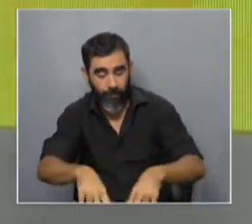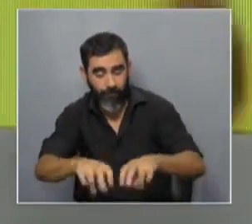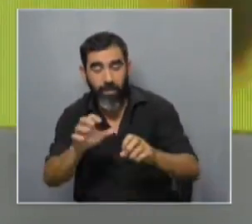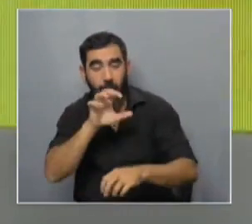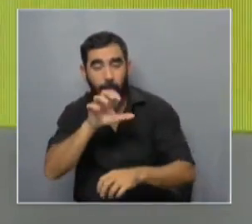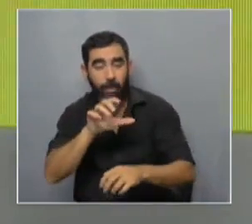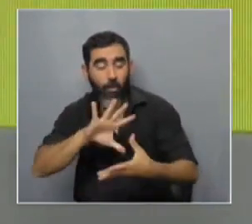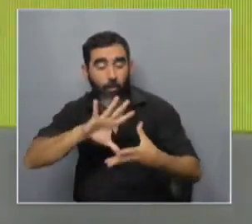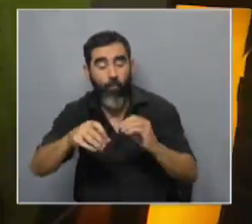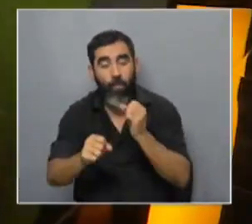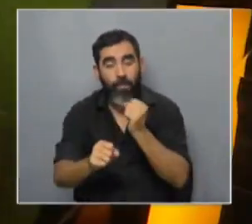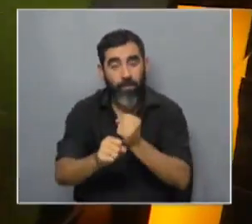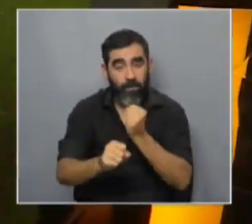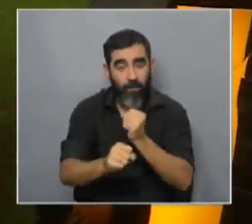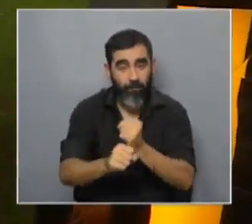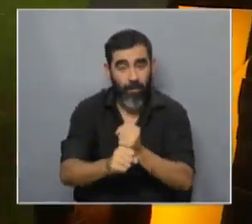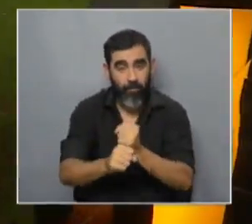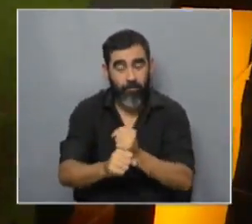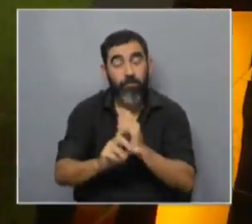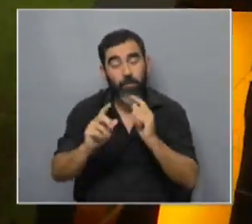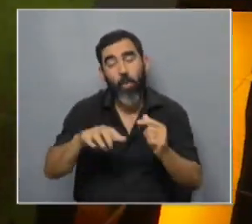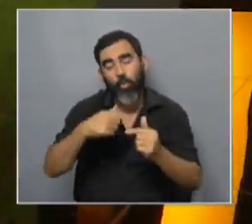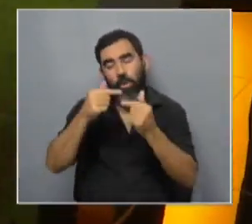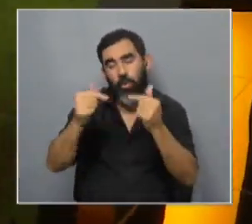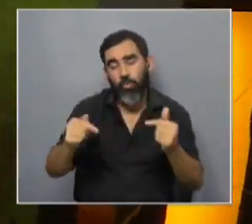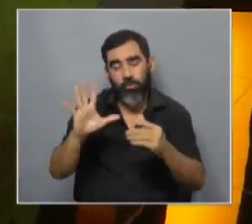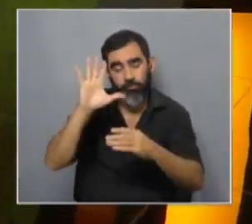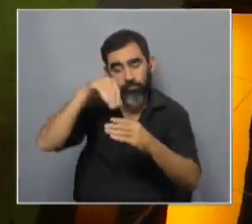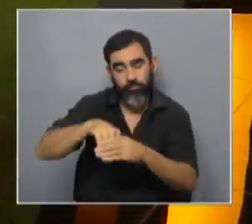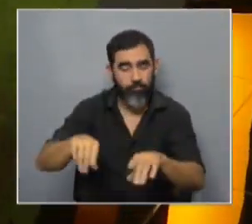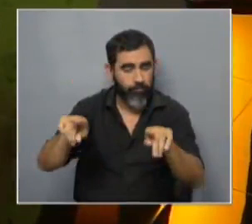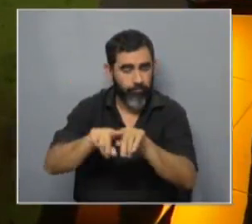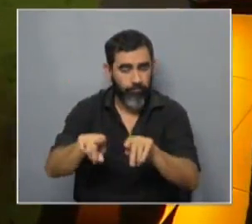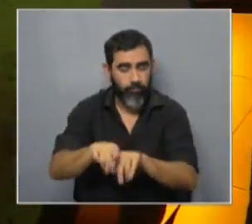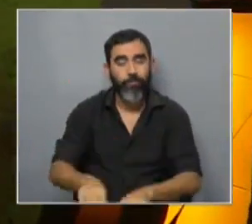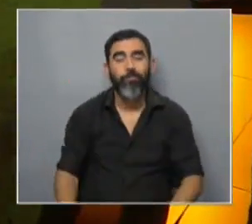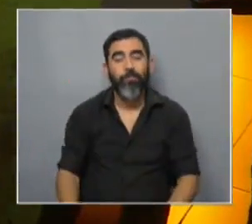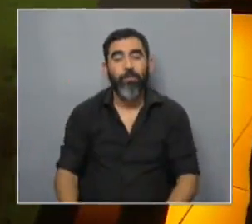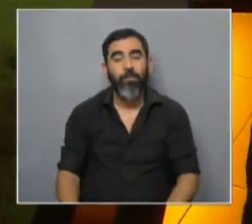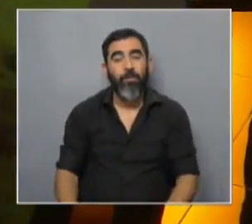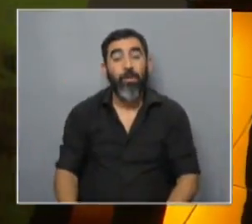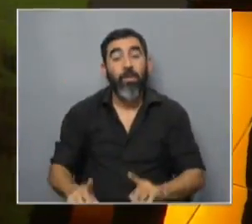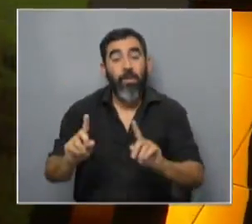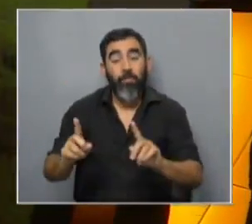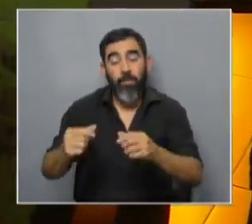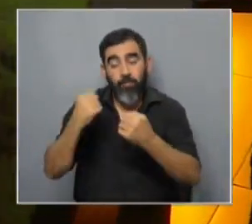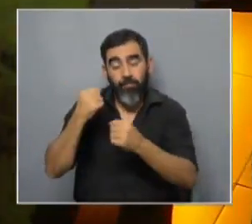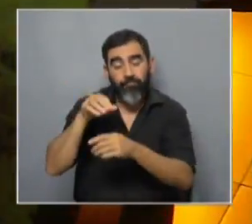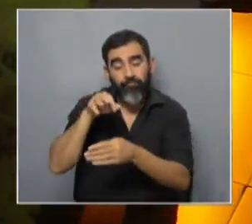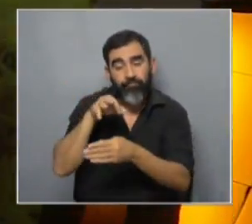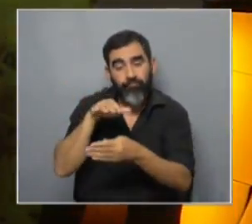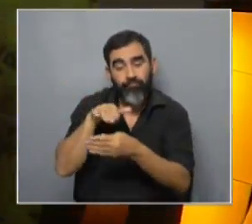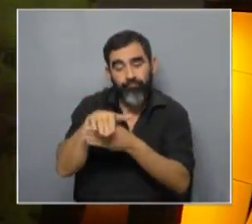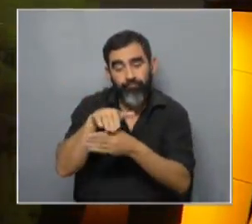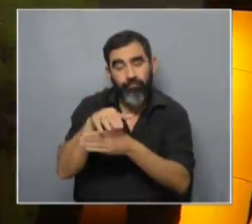herramienta de trabajo y bueno hay otras disciplinas involucradas en esa práctica y en el entrenamiento de estos perros o sea no hay